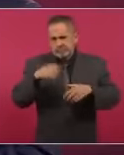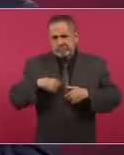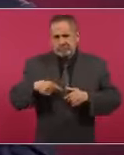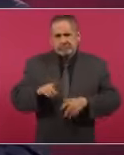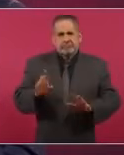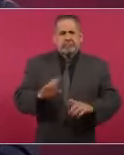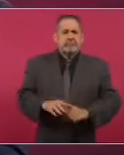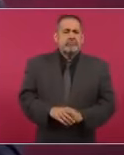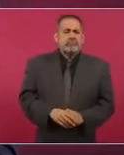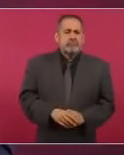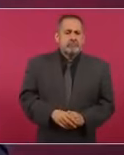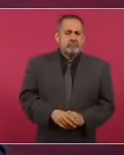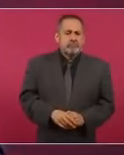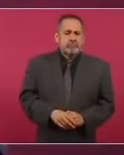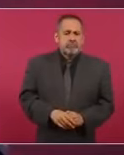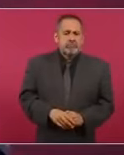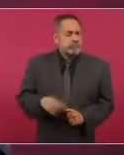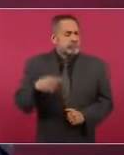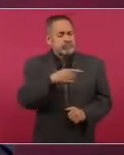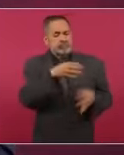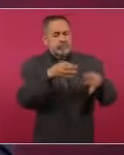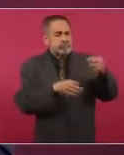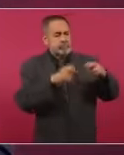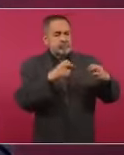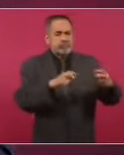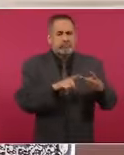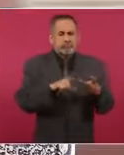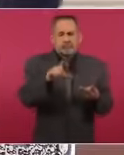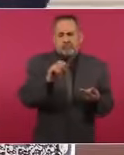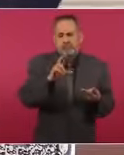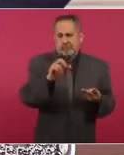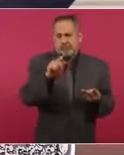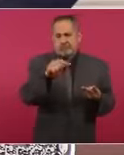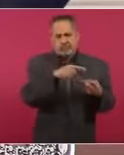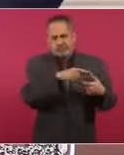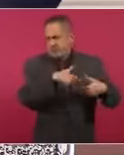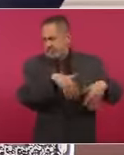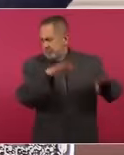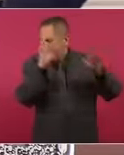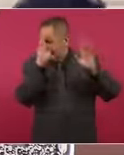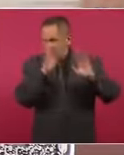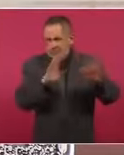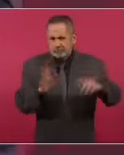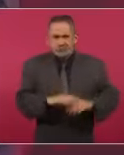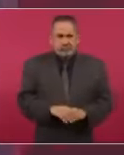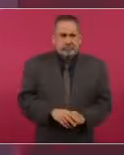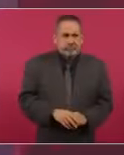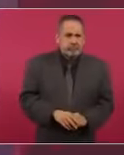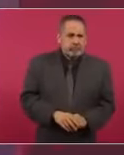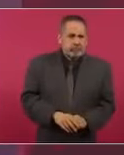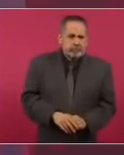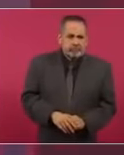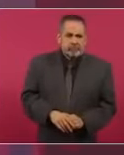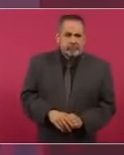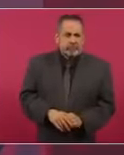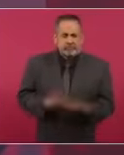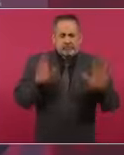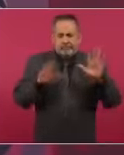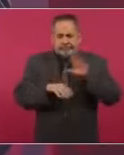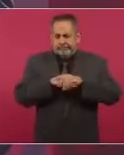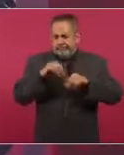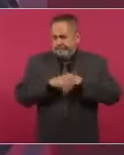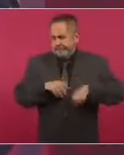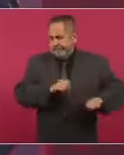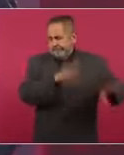aquí, o sea, imagínese un ministro y Lore de Mola y… No, no, zafo.